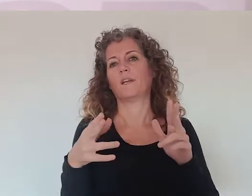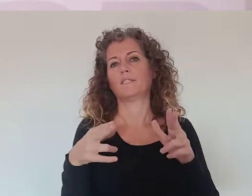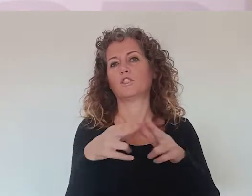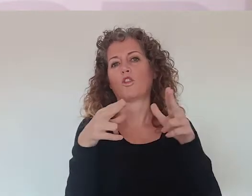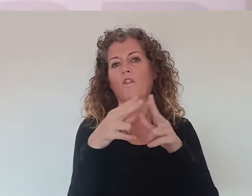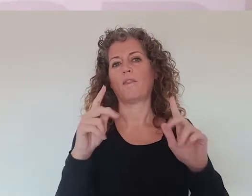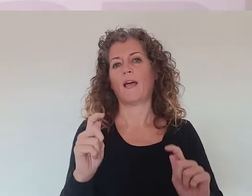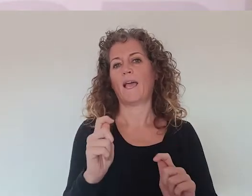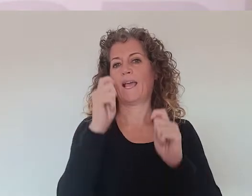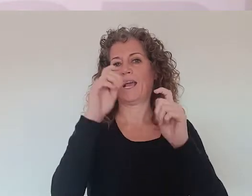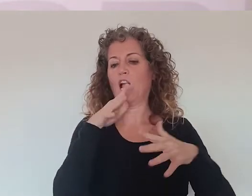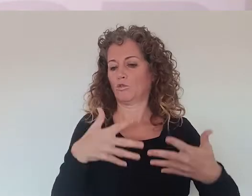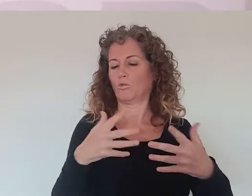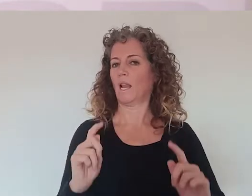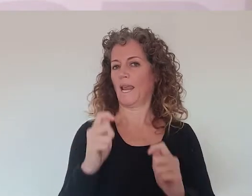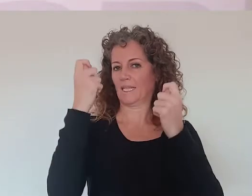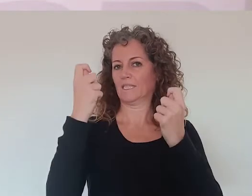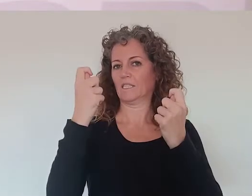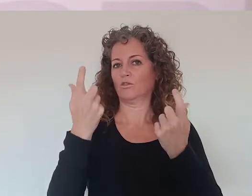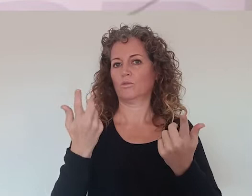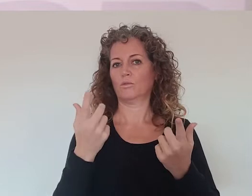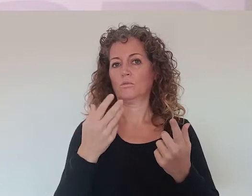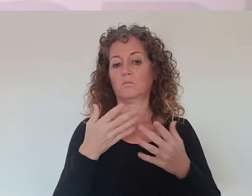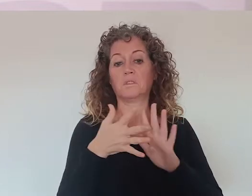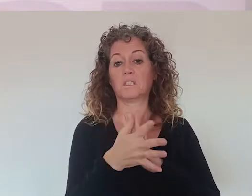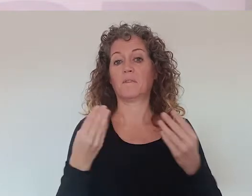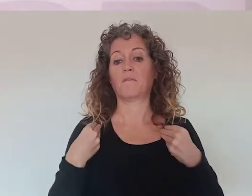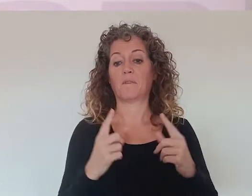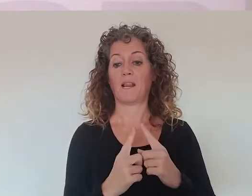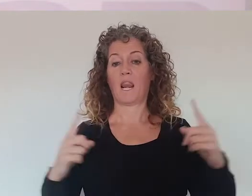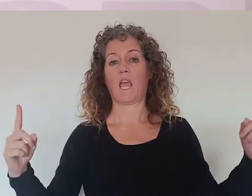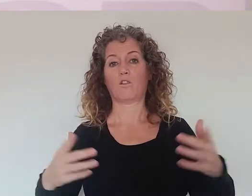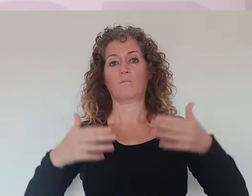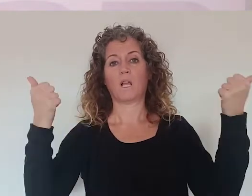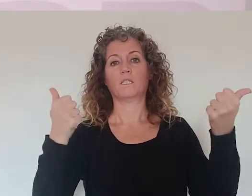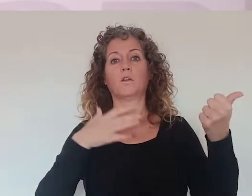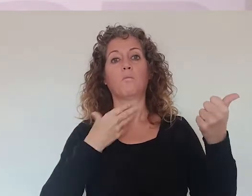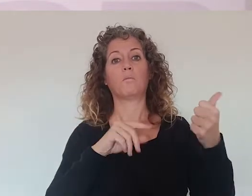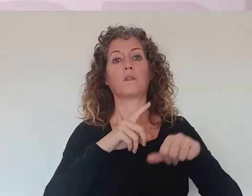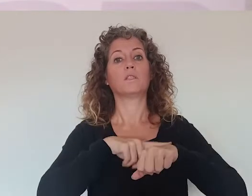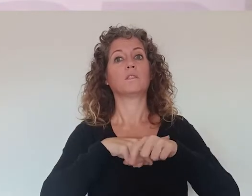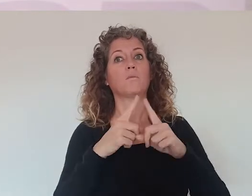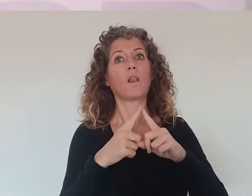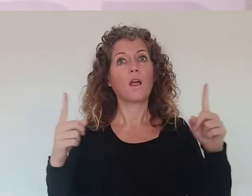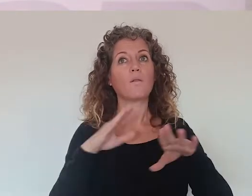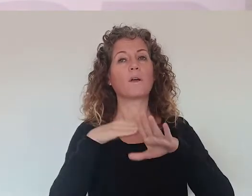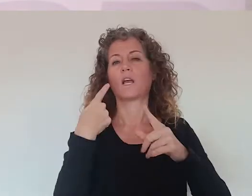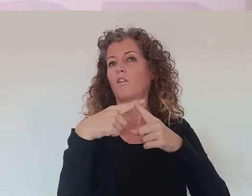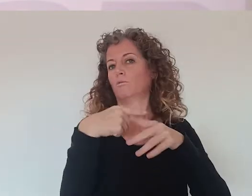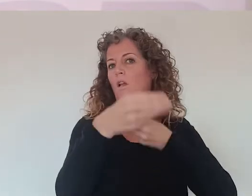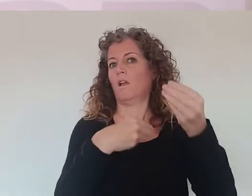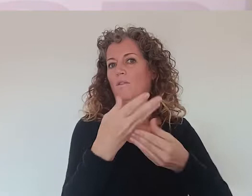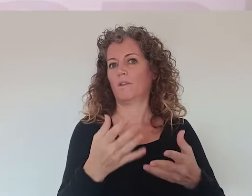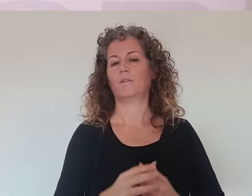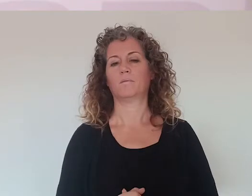un gran éxito de la sociedad contemporánea. Vamos a vivir mucho más, por tanto podemos tener tiempos